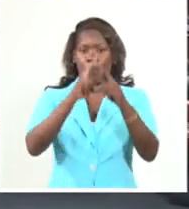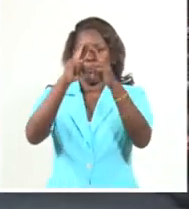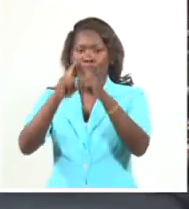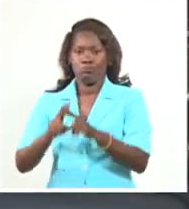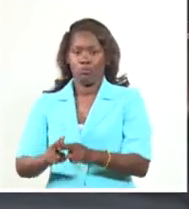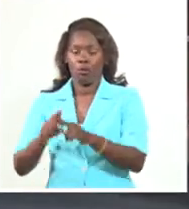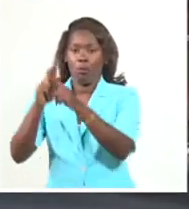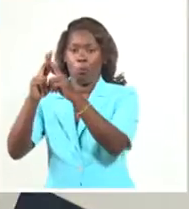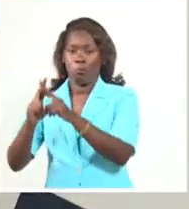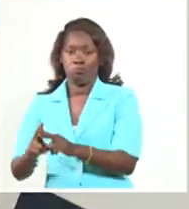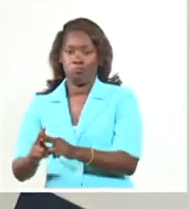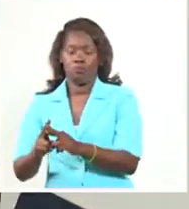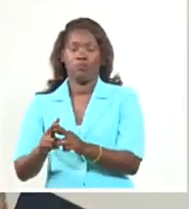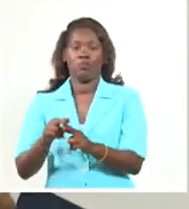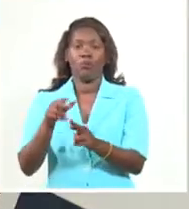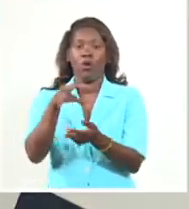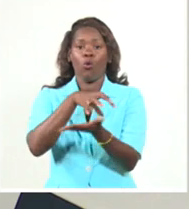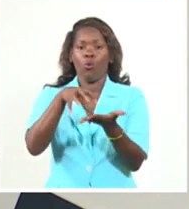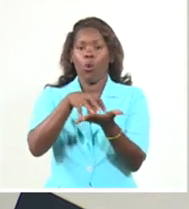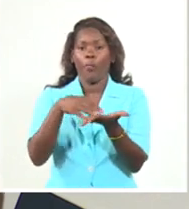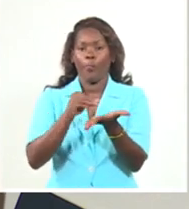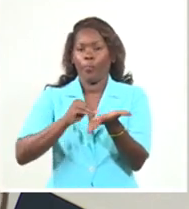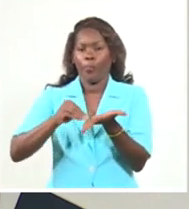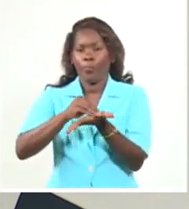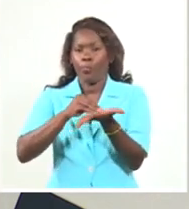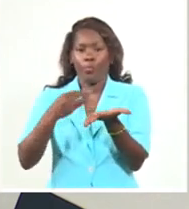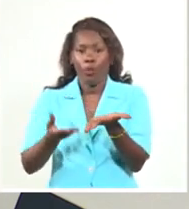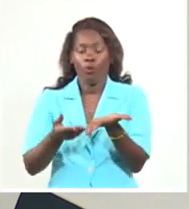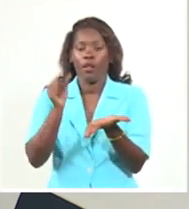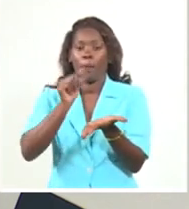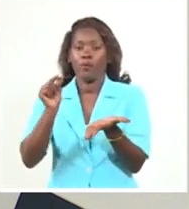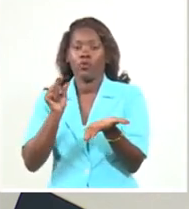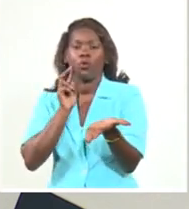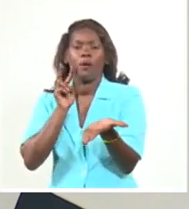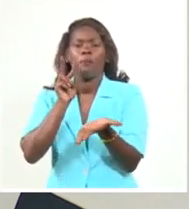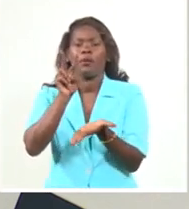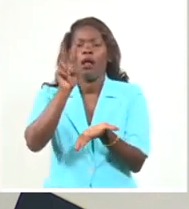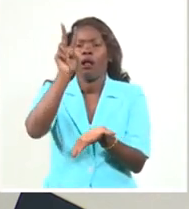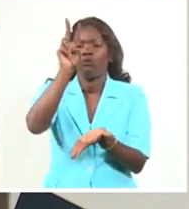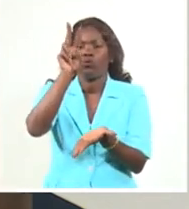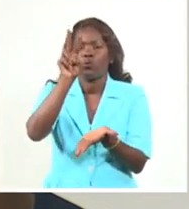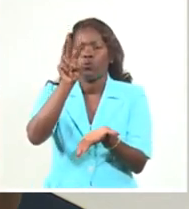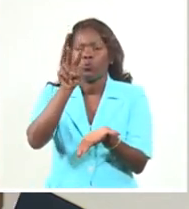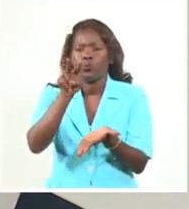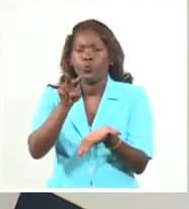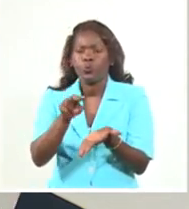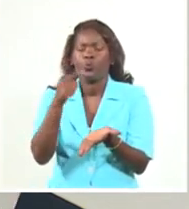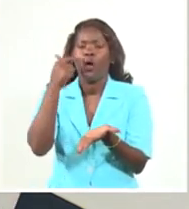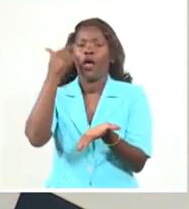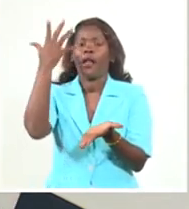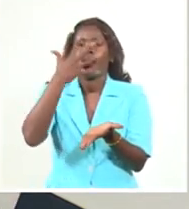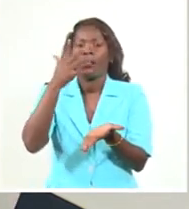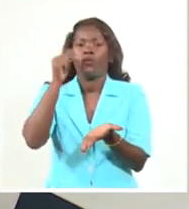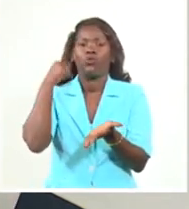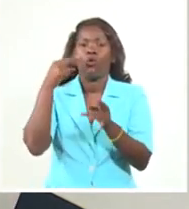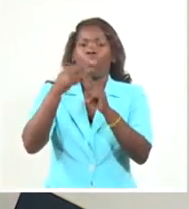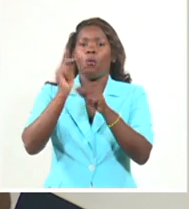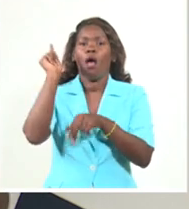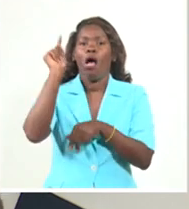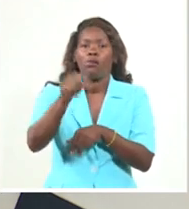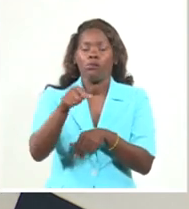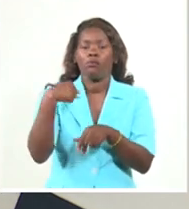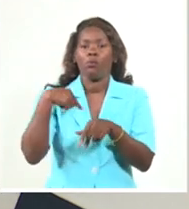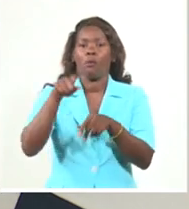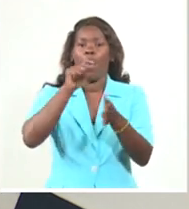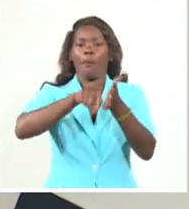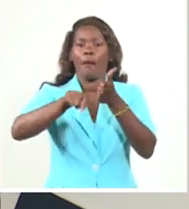lugares públicos y los electores deben saberlo, deben ir allí y revisar esas listas para ver en primer lugar si están inscritos en la lista y